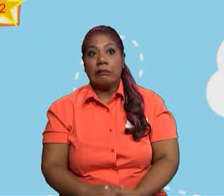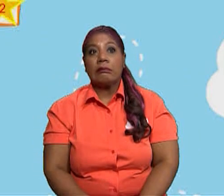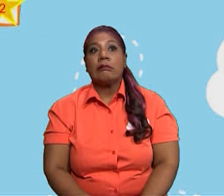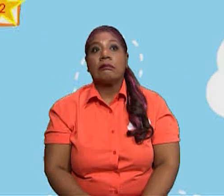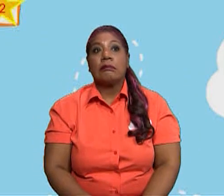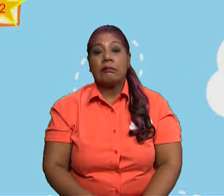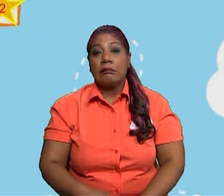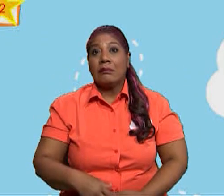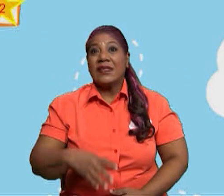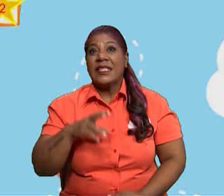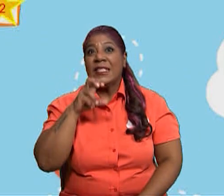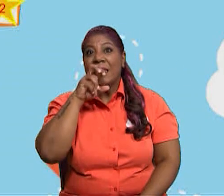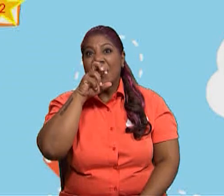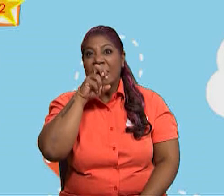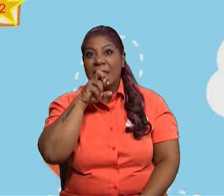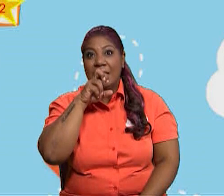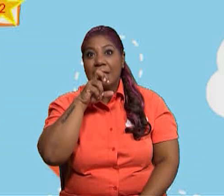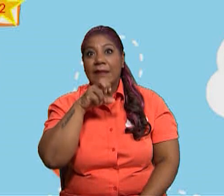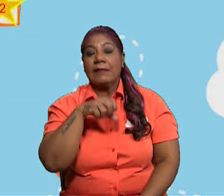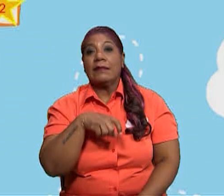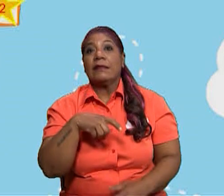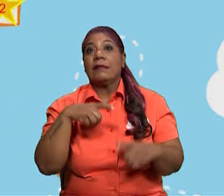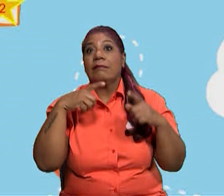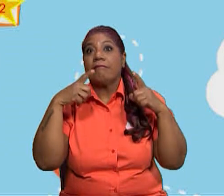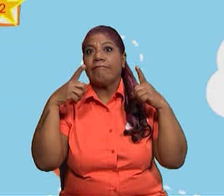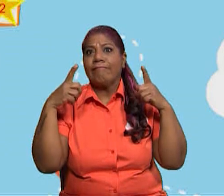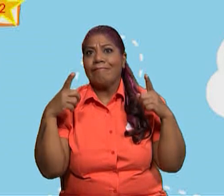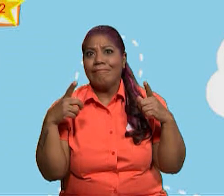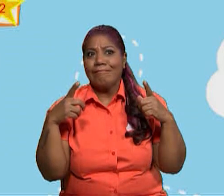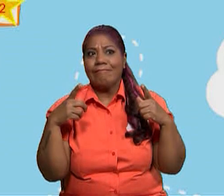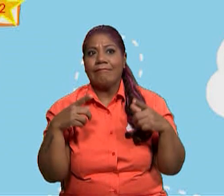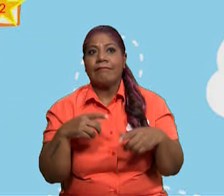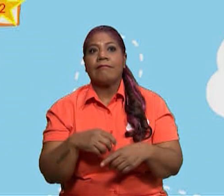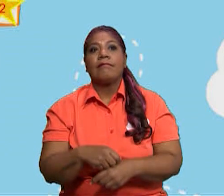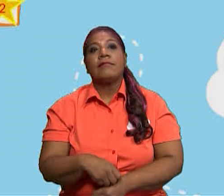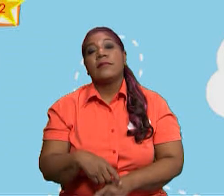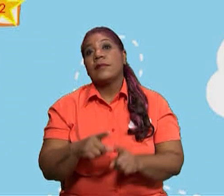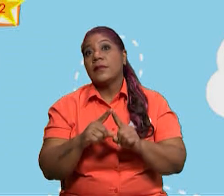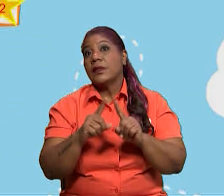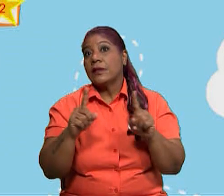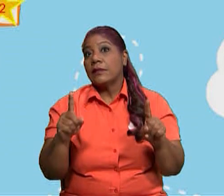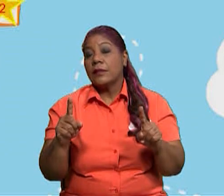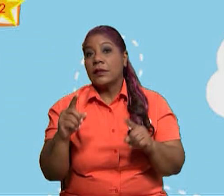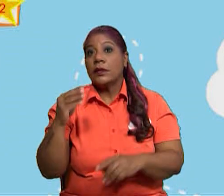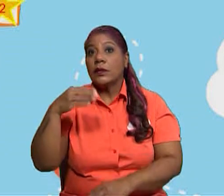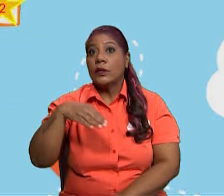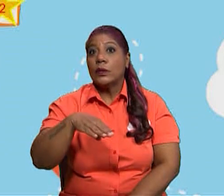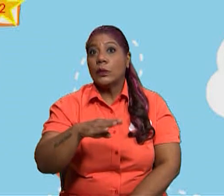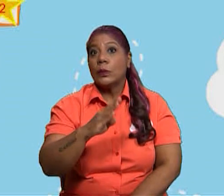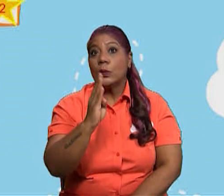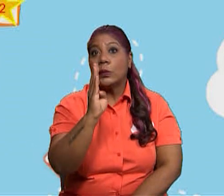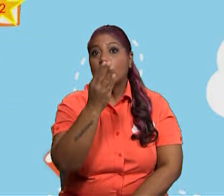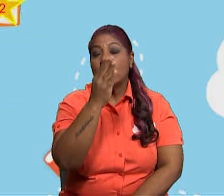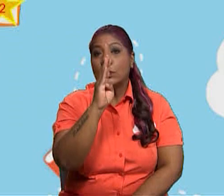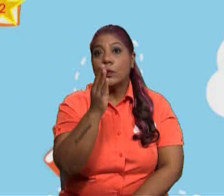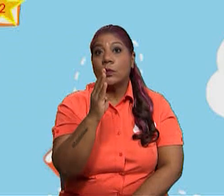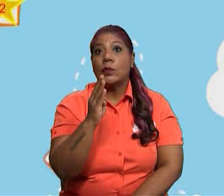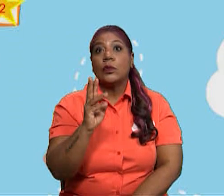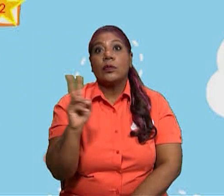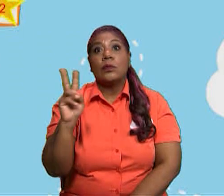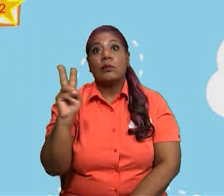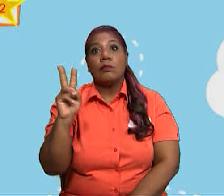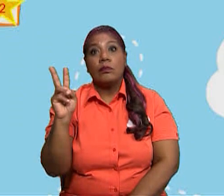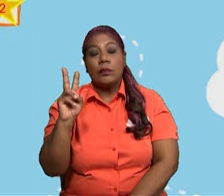agallas y grandes dientes en hilera. Estos depredadores son de varios tamaños, algunos viven en agua salada, otros en agua dulce.